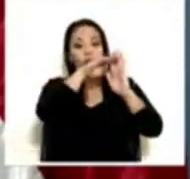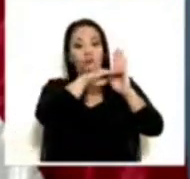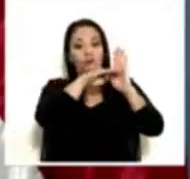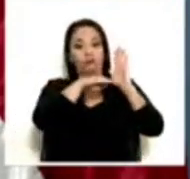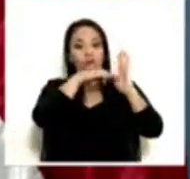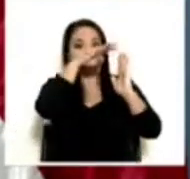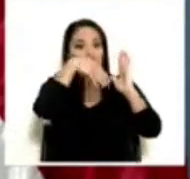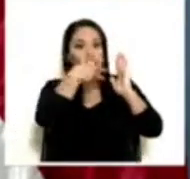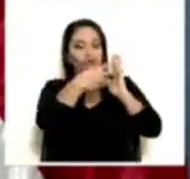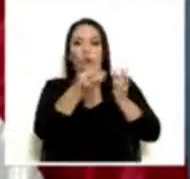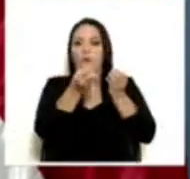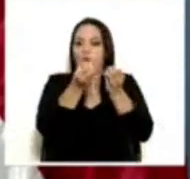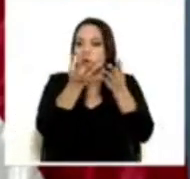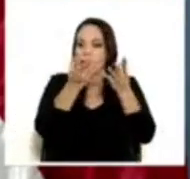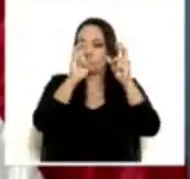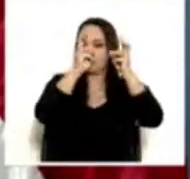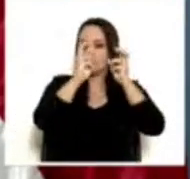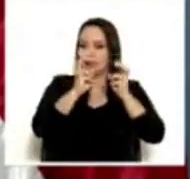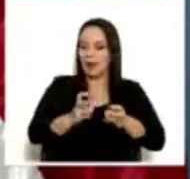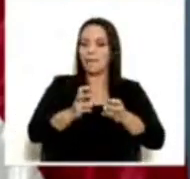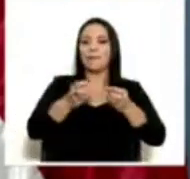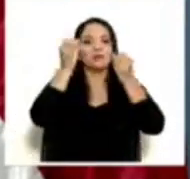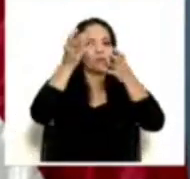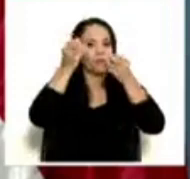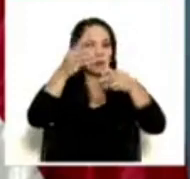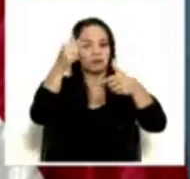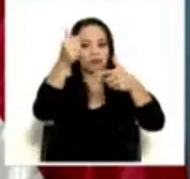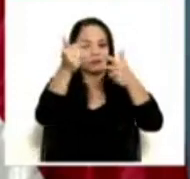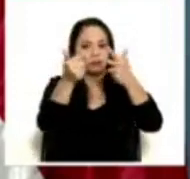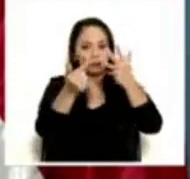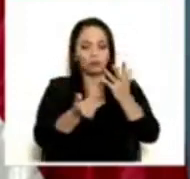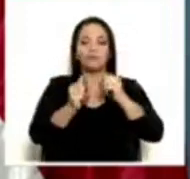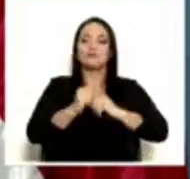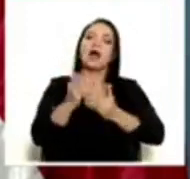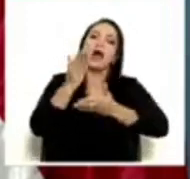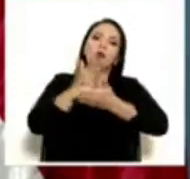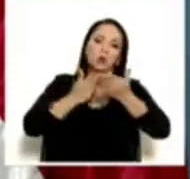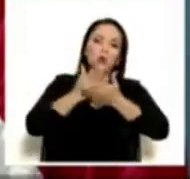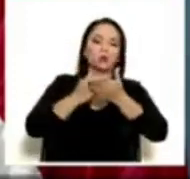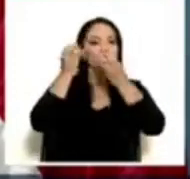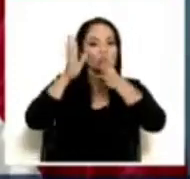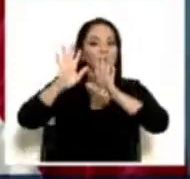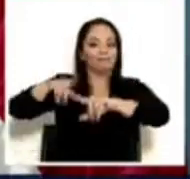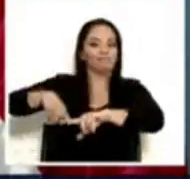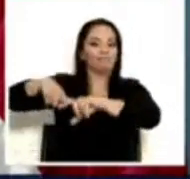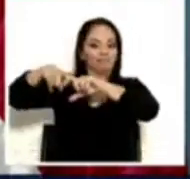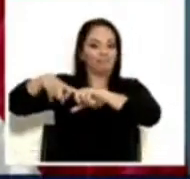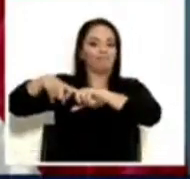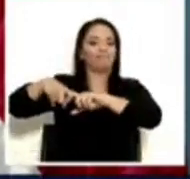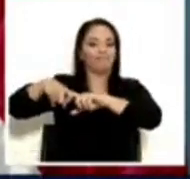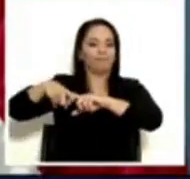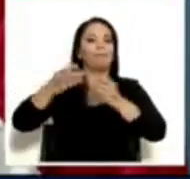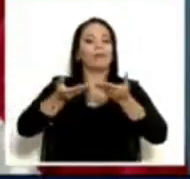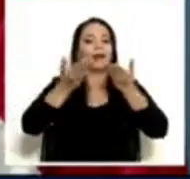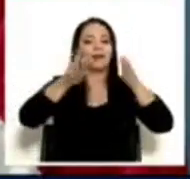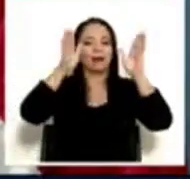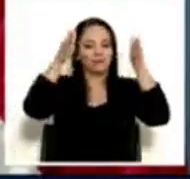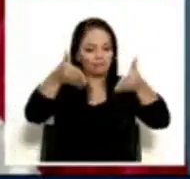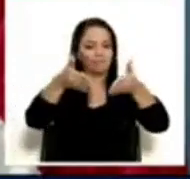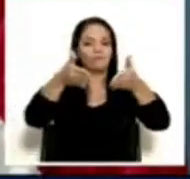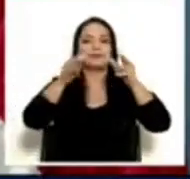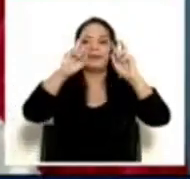hoy de muchísimos anuncios, de hecho tuvimos que cortar algunos para poder dedicarle tiempo a temas